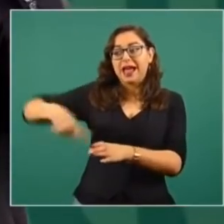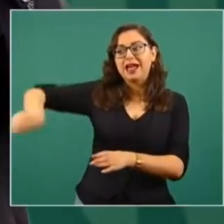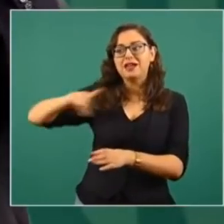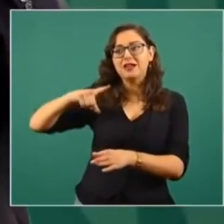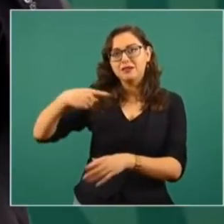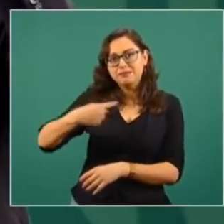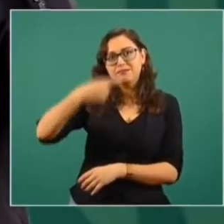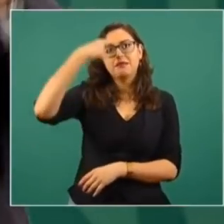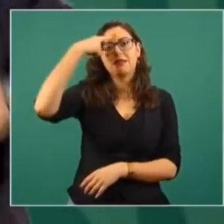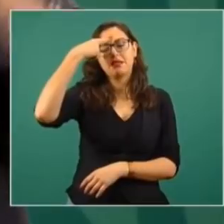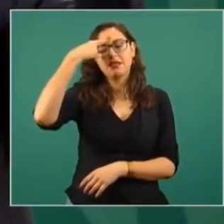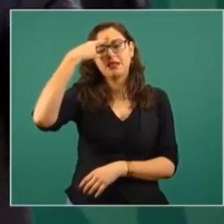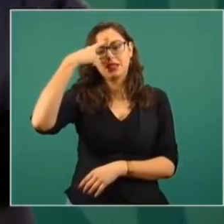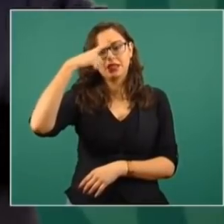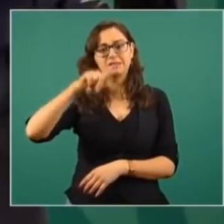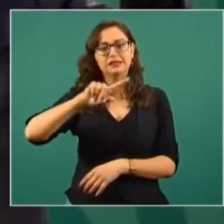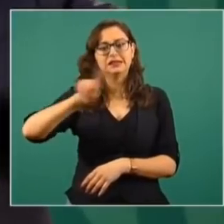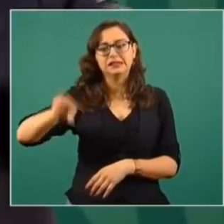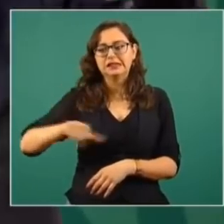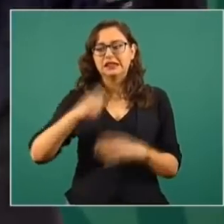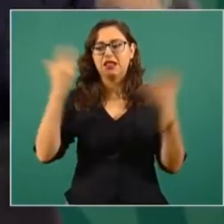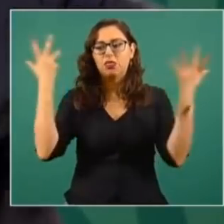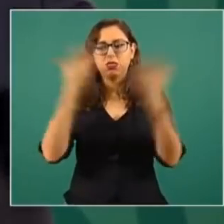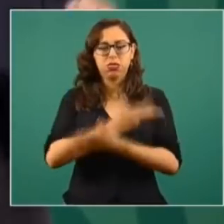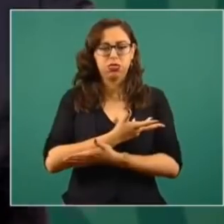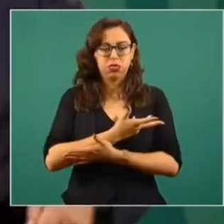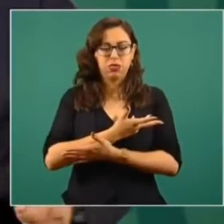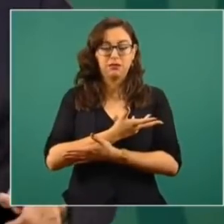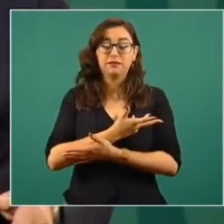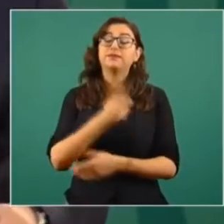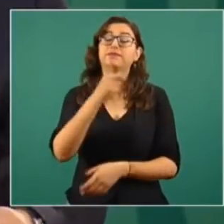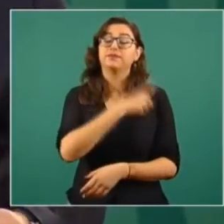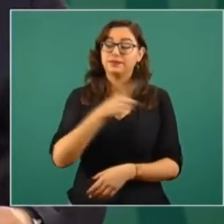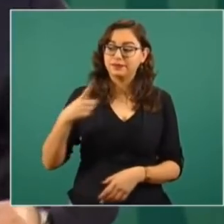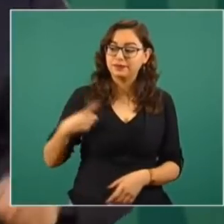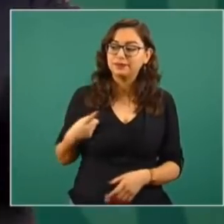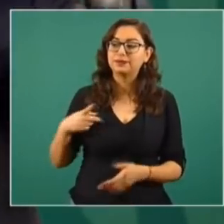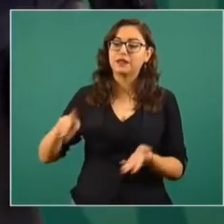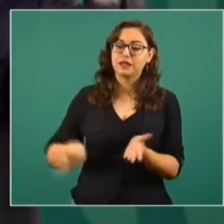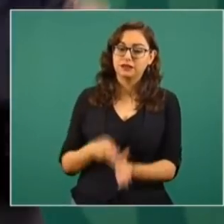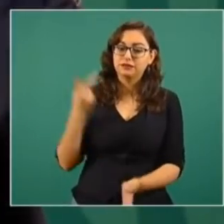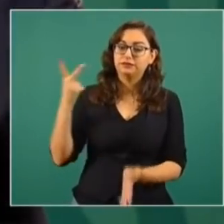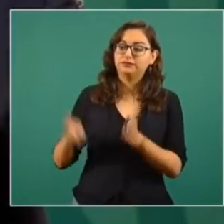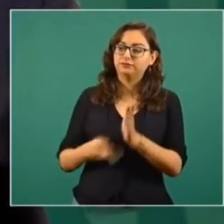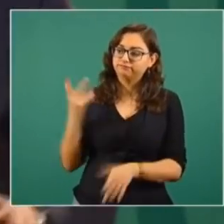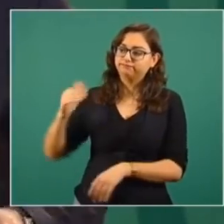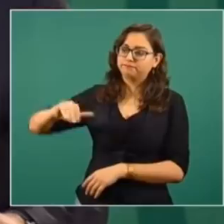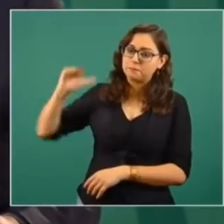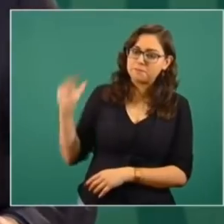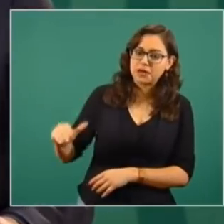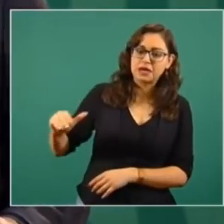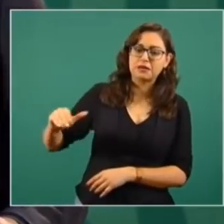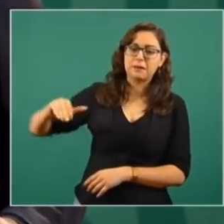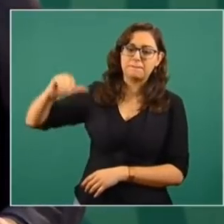Entonces, hay que estarles recordando a ellos, incluso a sus jefes,